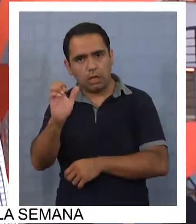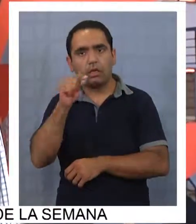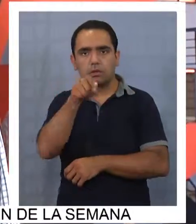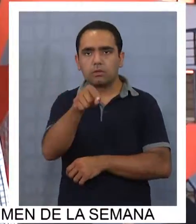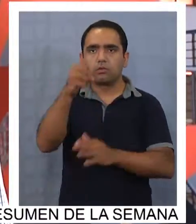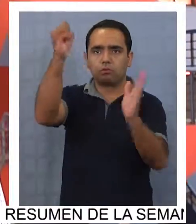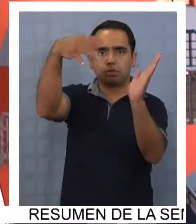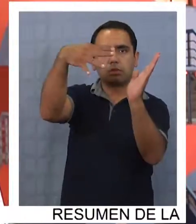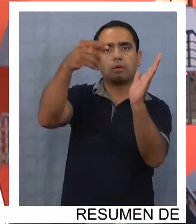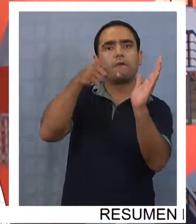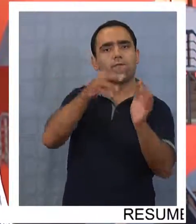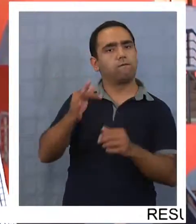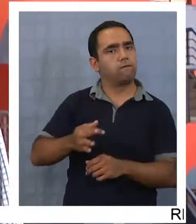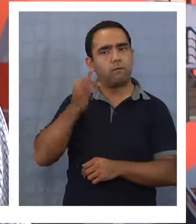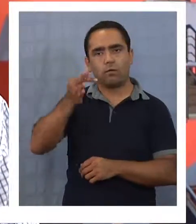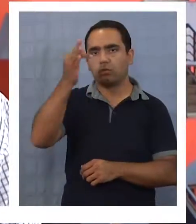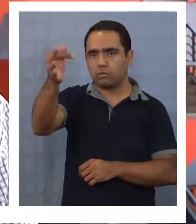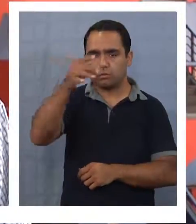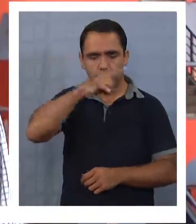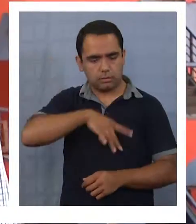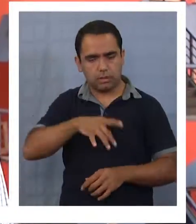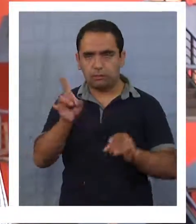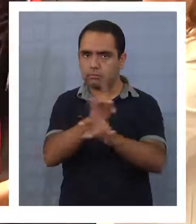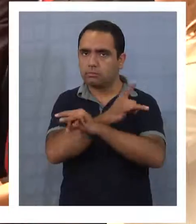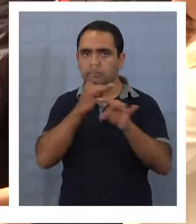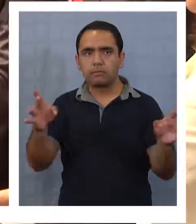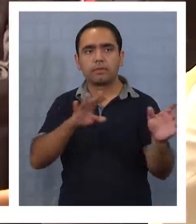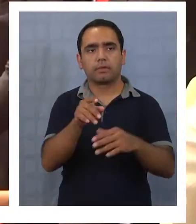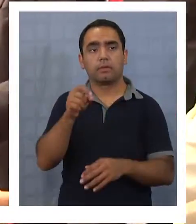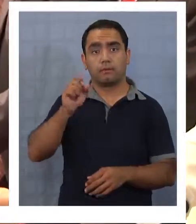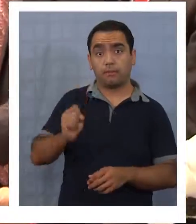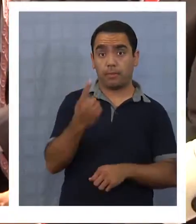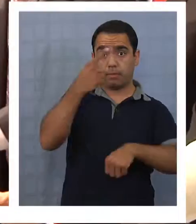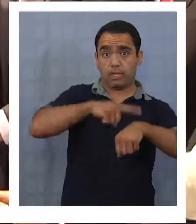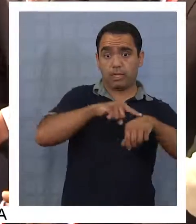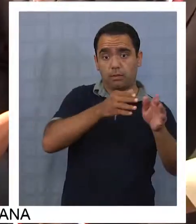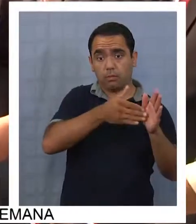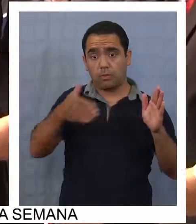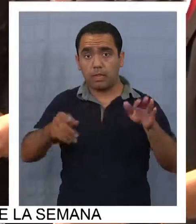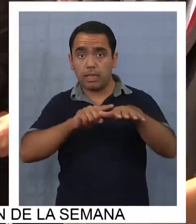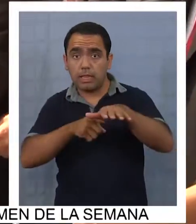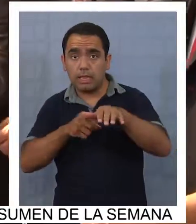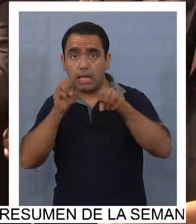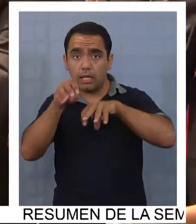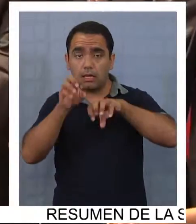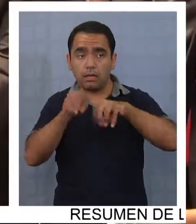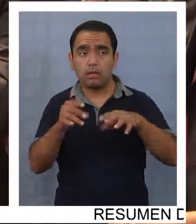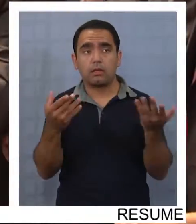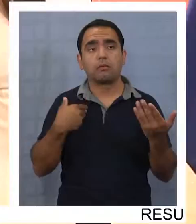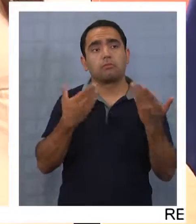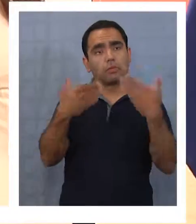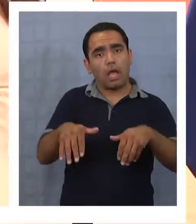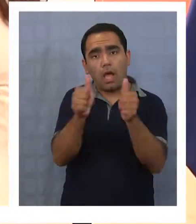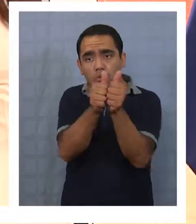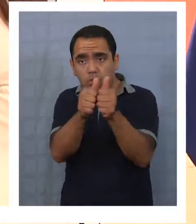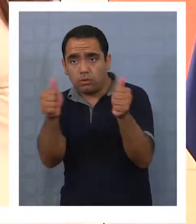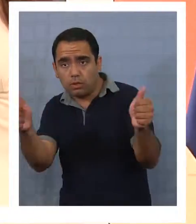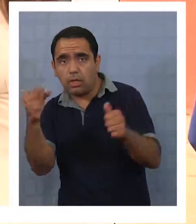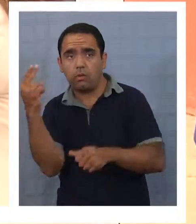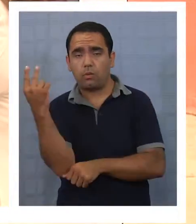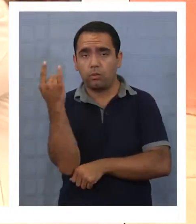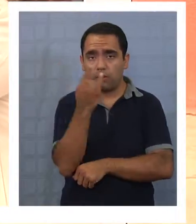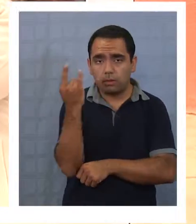conversidos que es el futuro de Chile. Finalizada la primera etapa del taller, autoridades